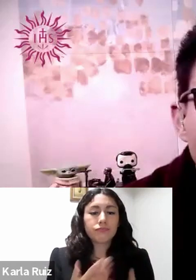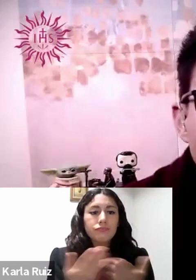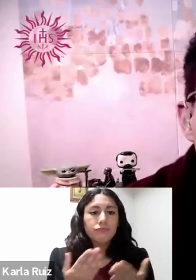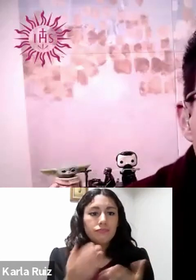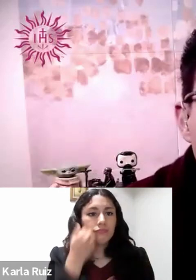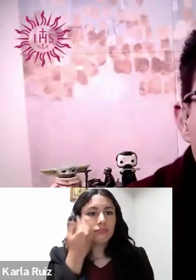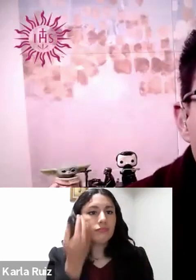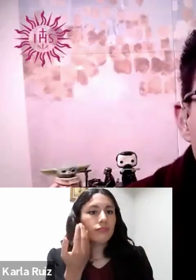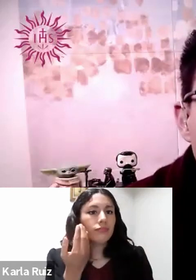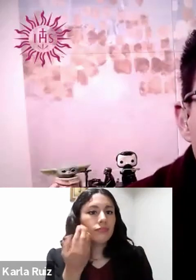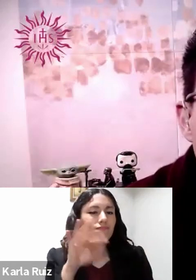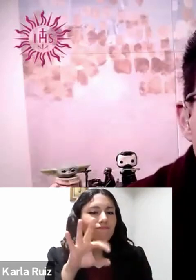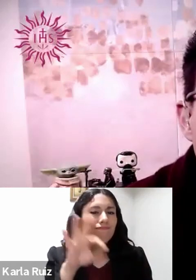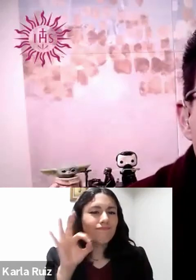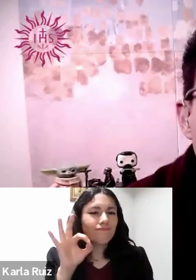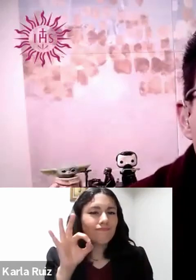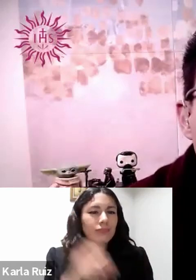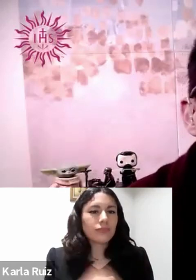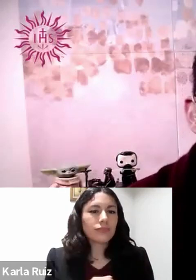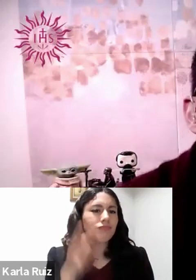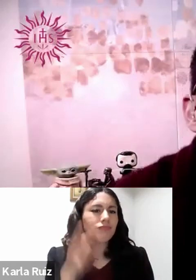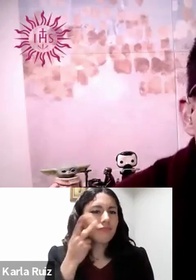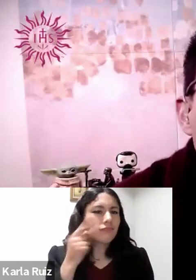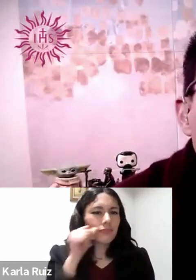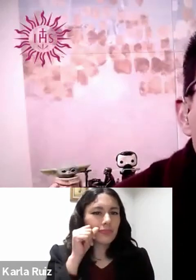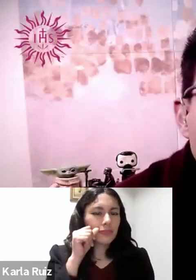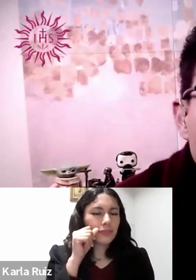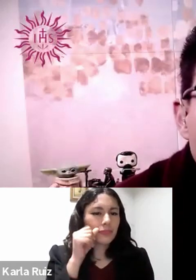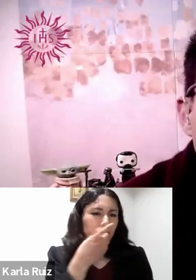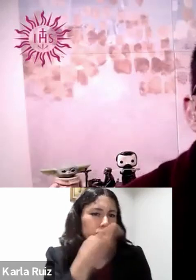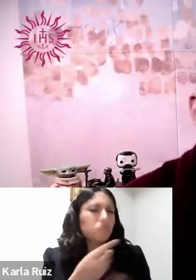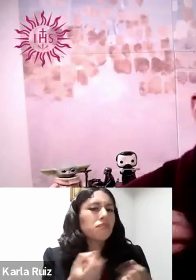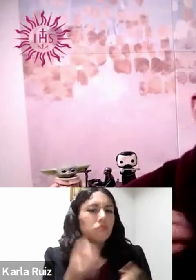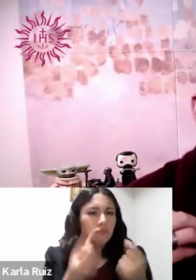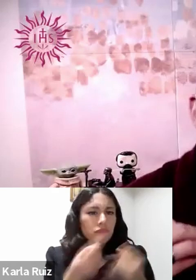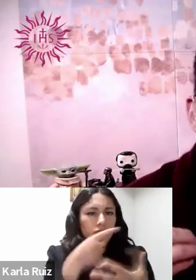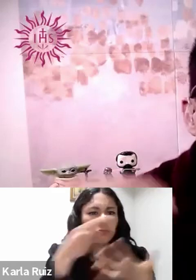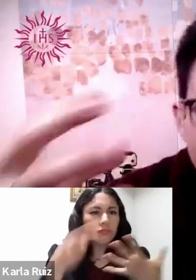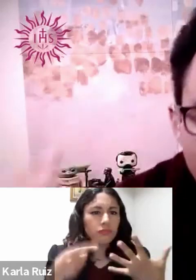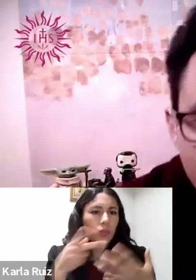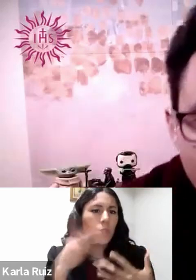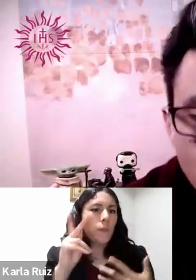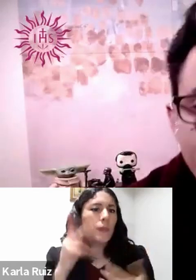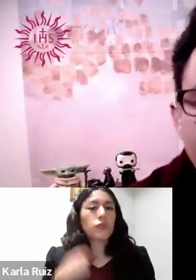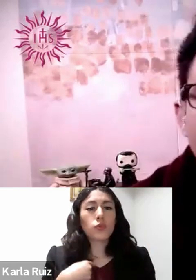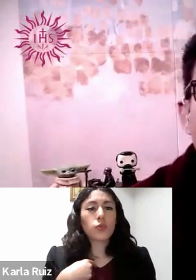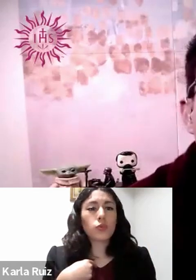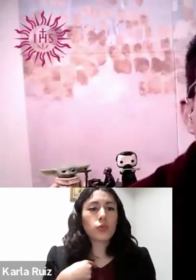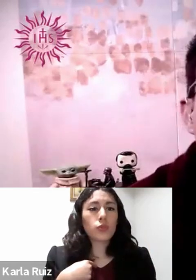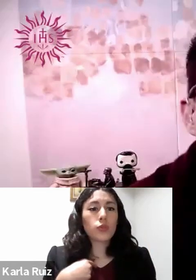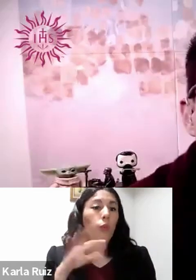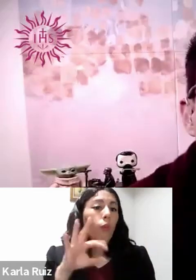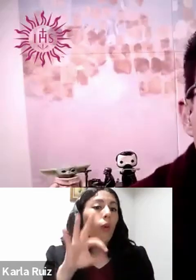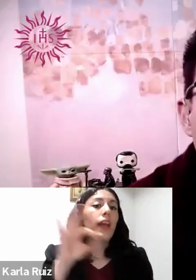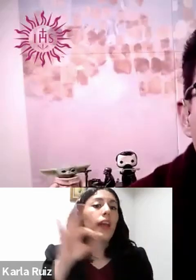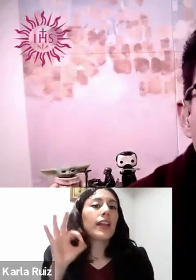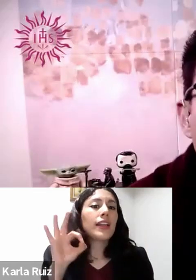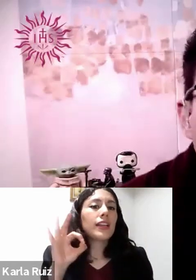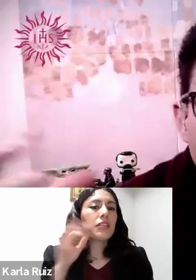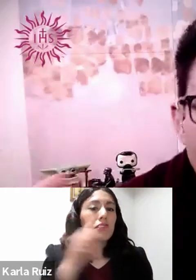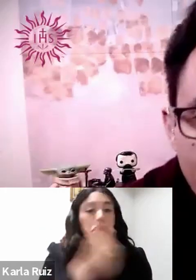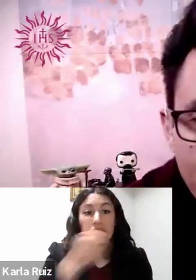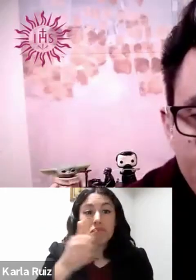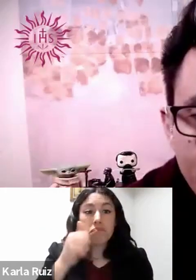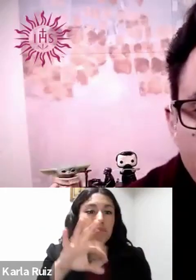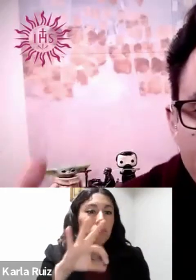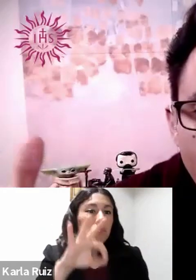dio muchas opciones, como un menú de opciones. Entonces, íbamos viendo cuál me parece a mí que en mi vida me gustaría intentar esta cuaresma como